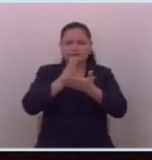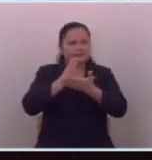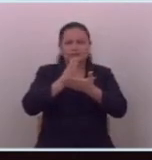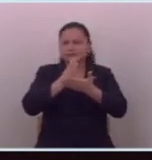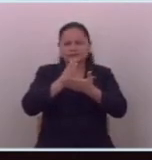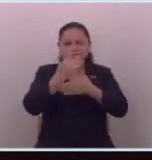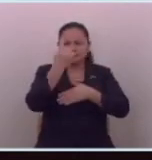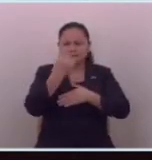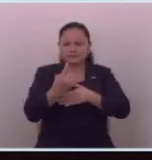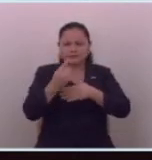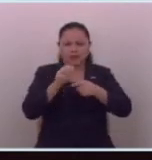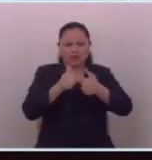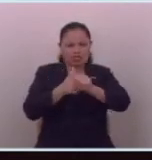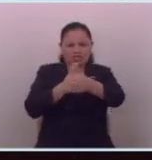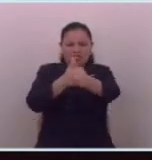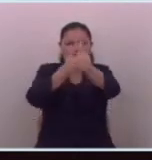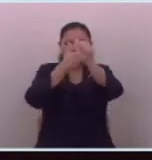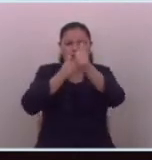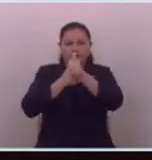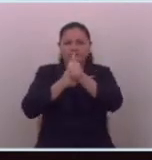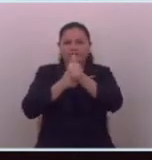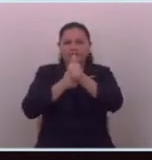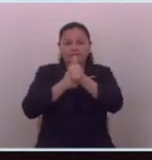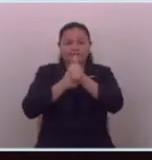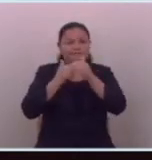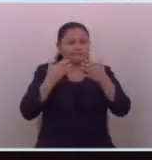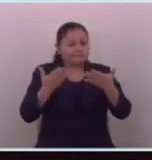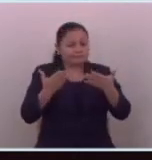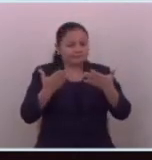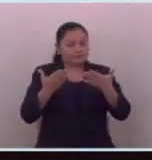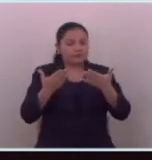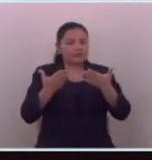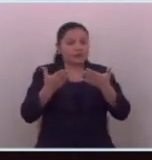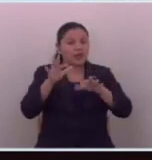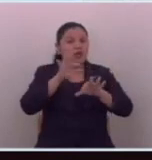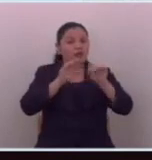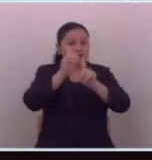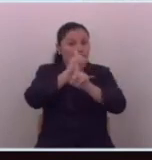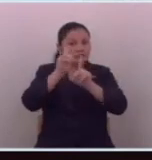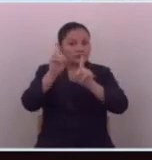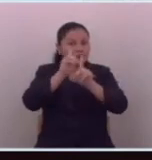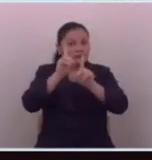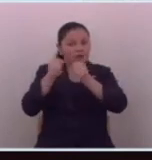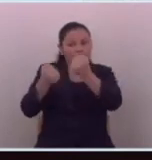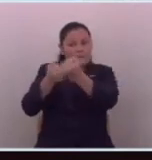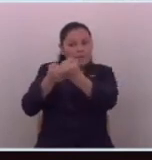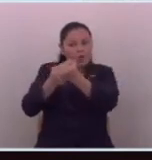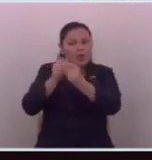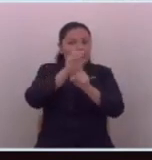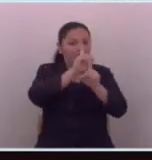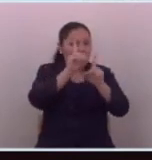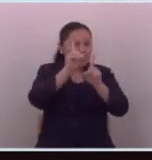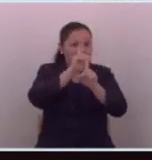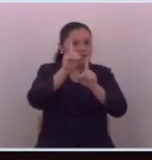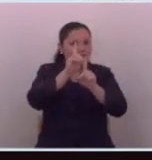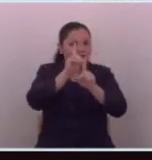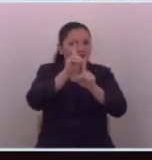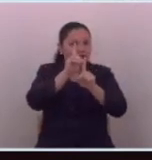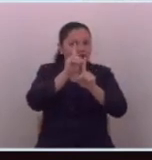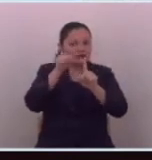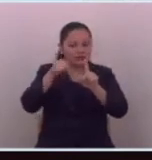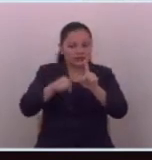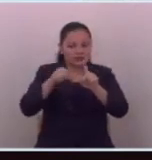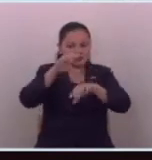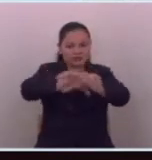se le ha perseguido a pesar de que cometen delitos apologías de delito se le ha perseguido